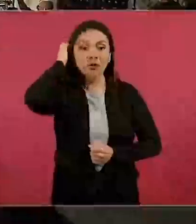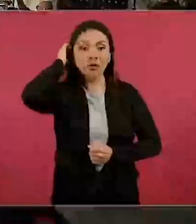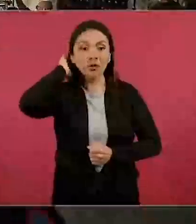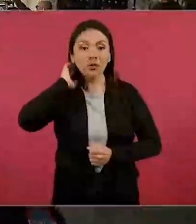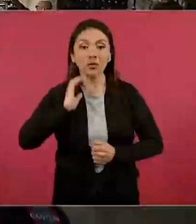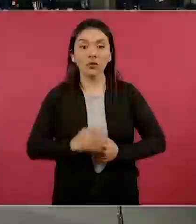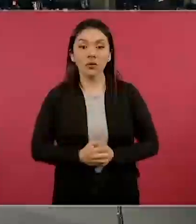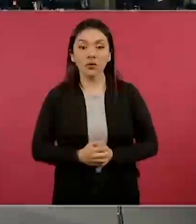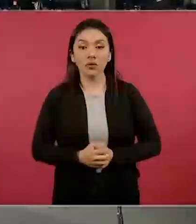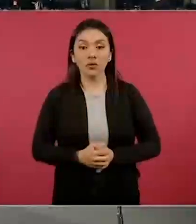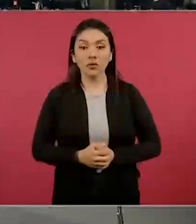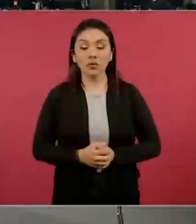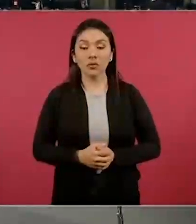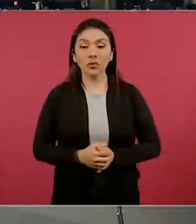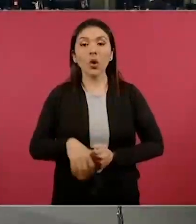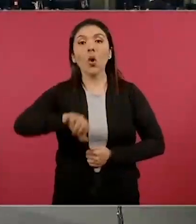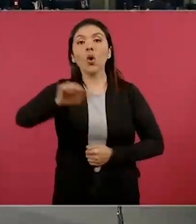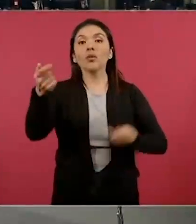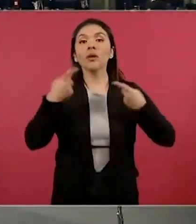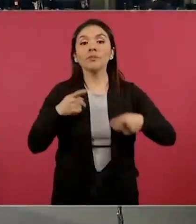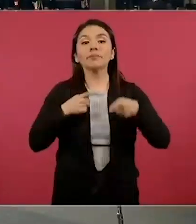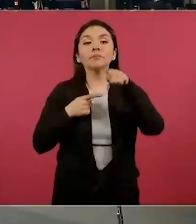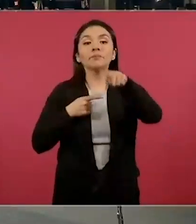A ver, aquí vamos con el compañero y luego...